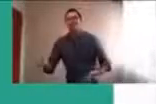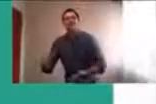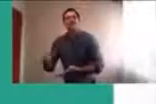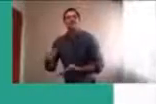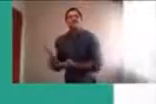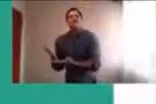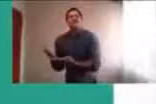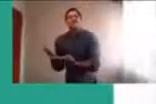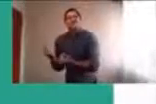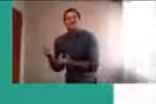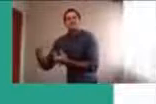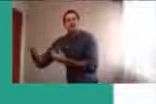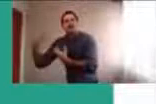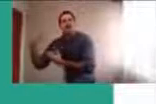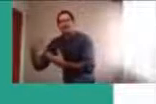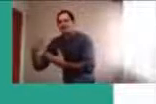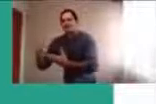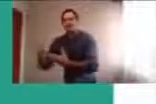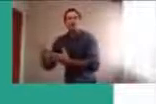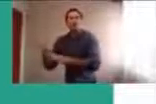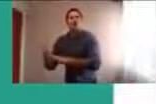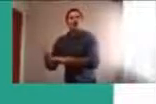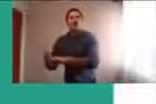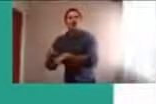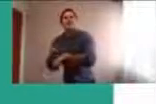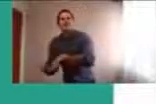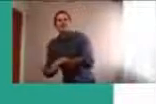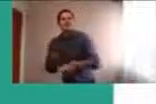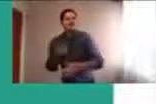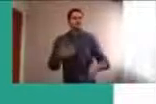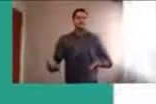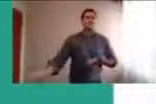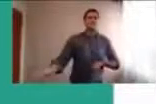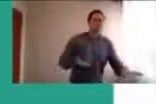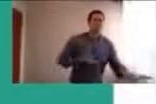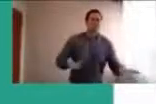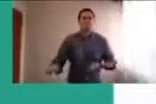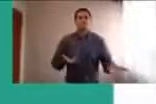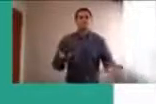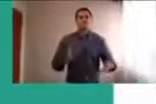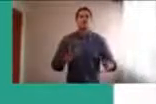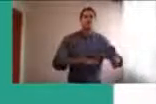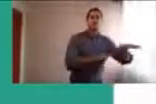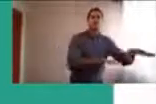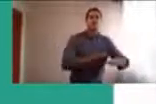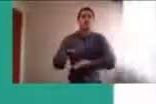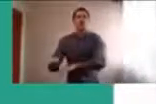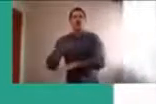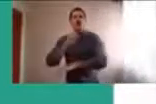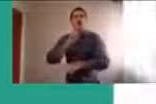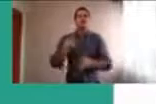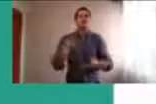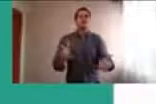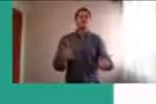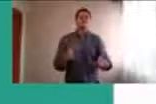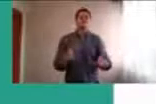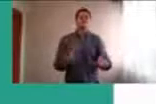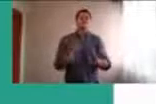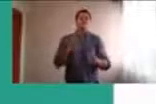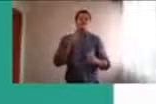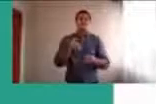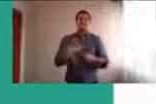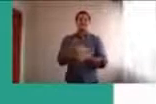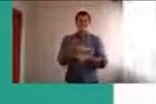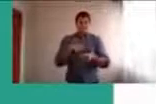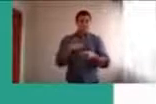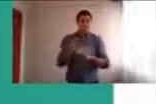nos está pasando? Detengámonos un poquito y empezamos a entender que hay un montón de situaciones que esta